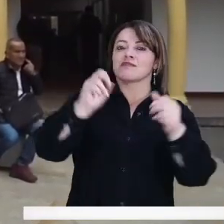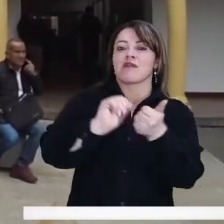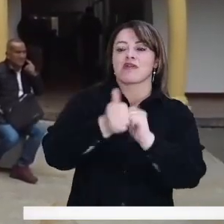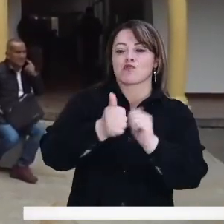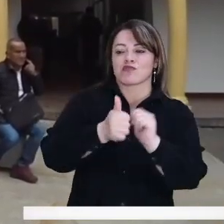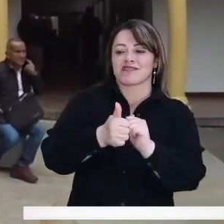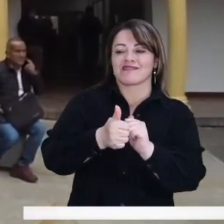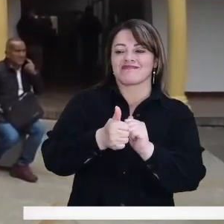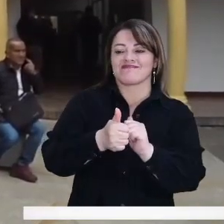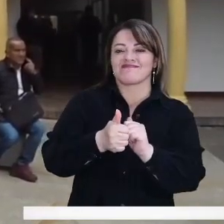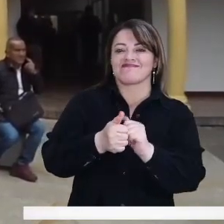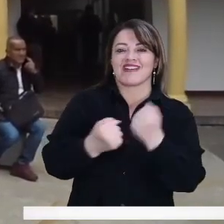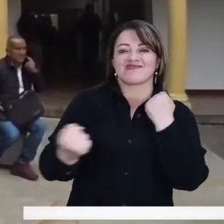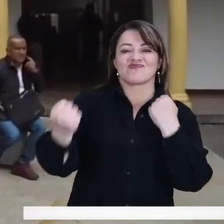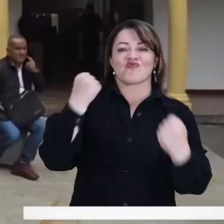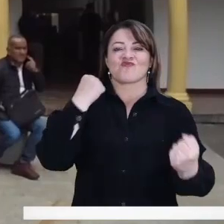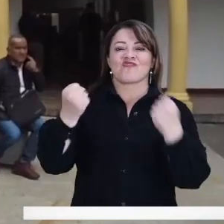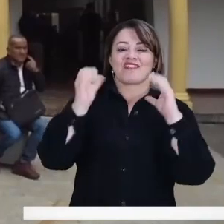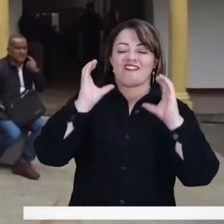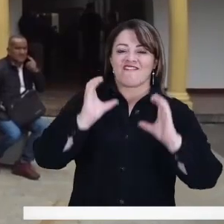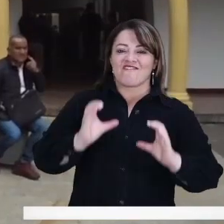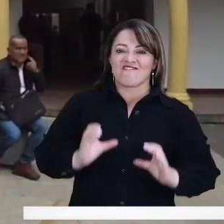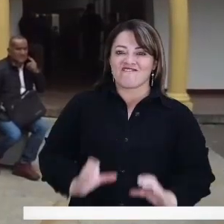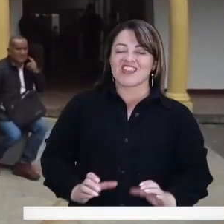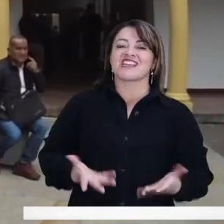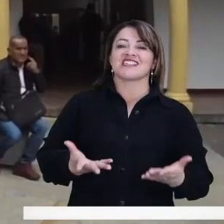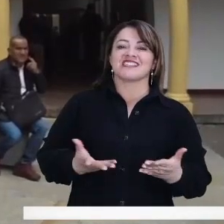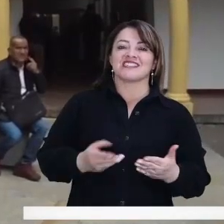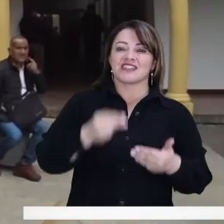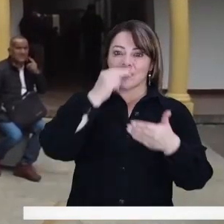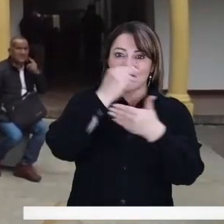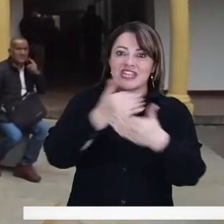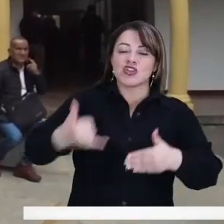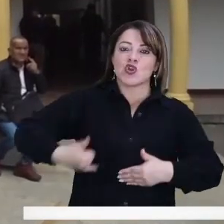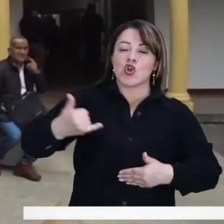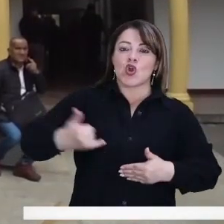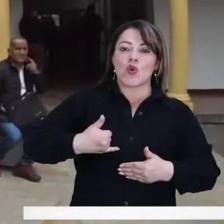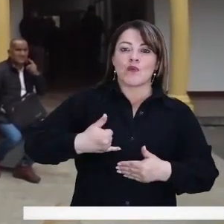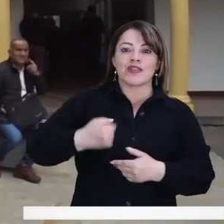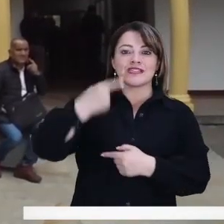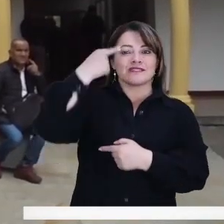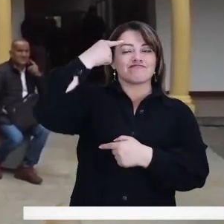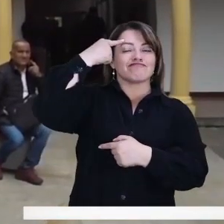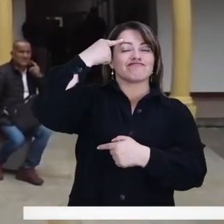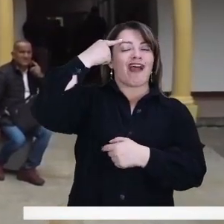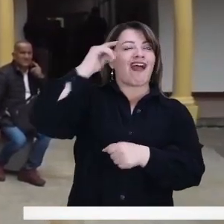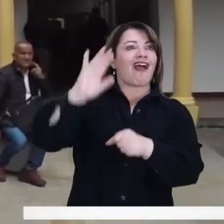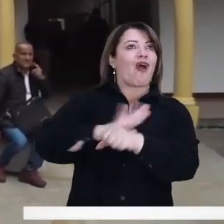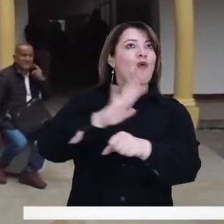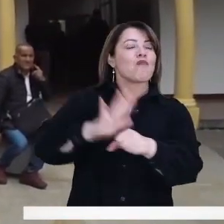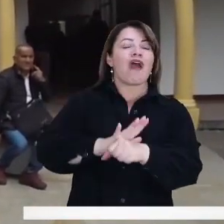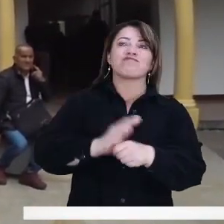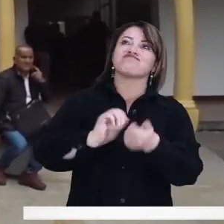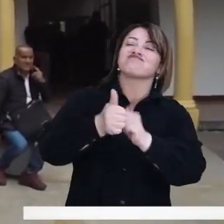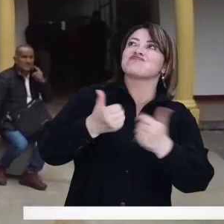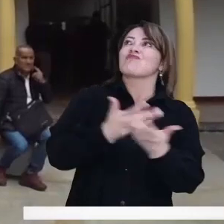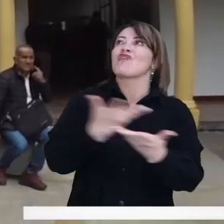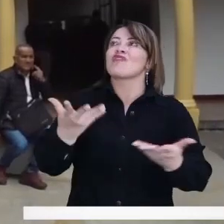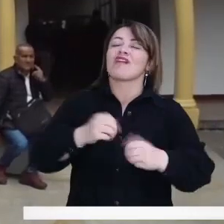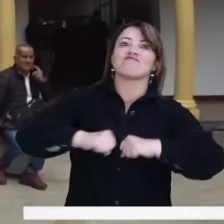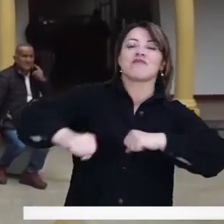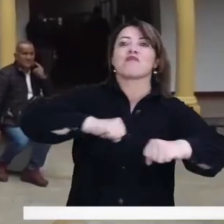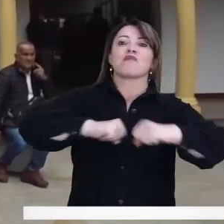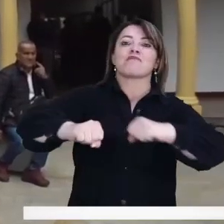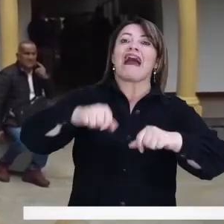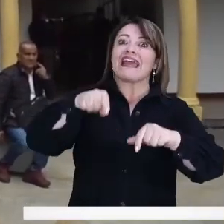que es el tema del deporte, es el tema del ejercicio físico, tenerlos ocupados todo su tiempo libre y poder que desde muy temprana